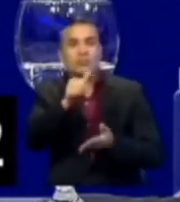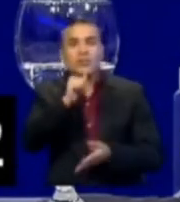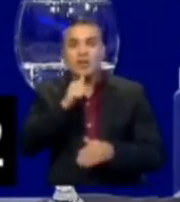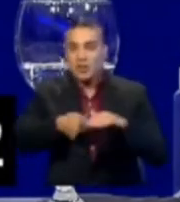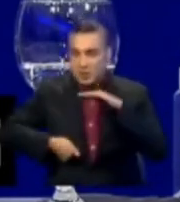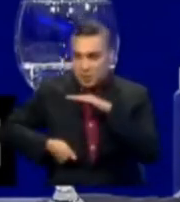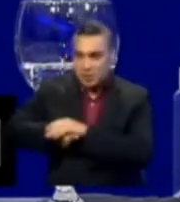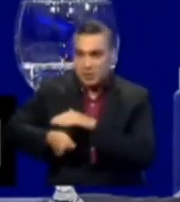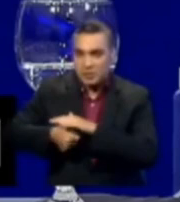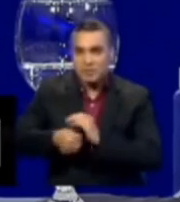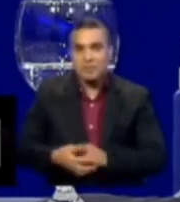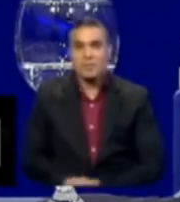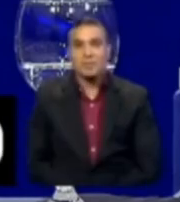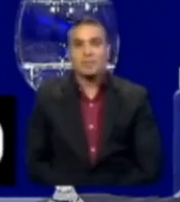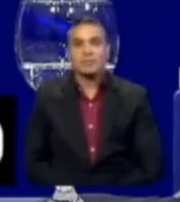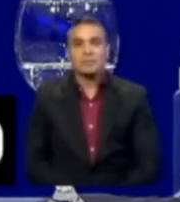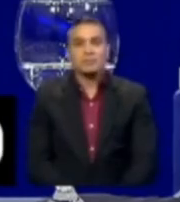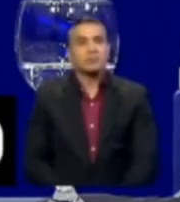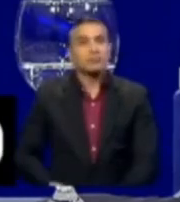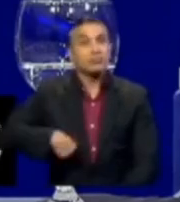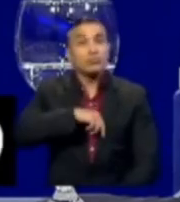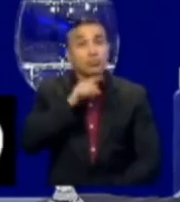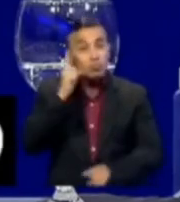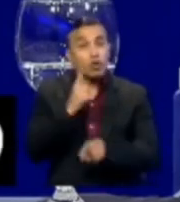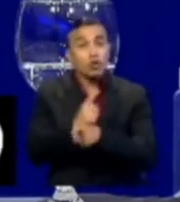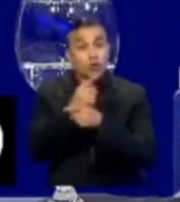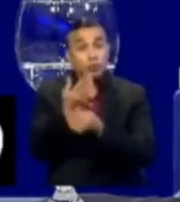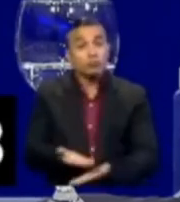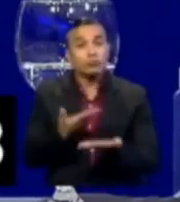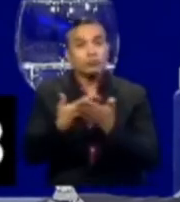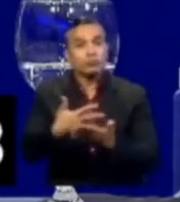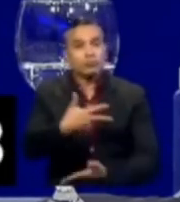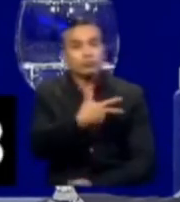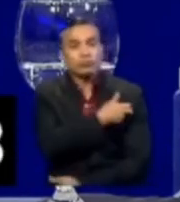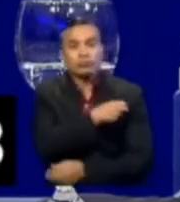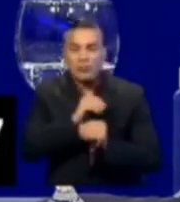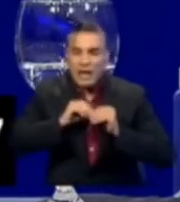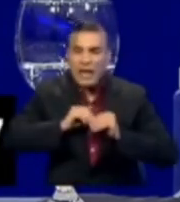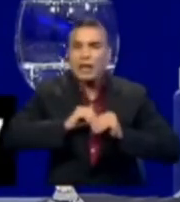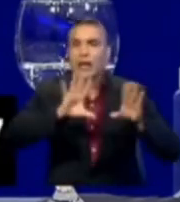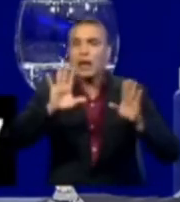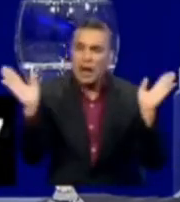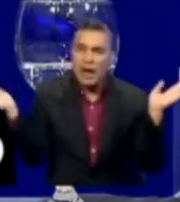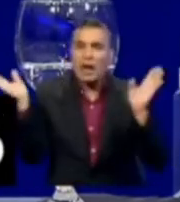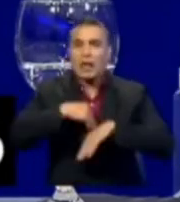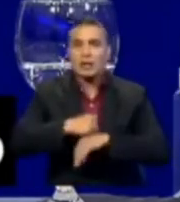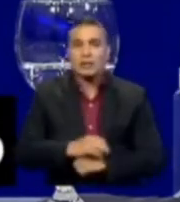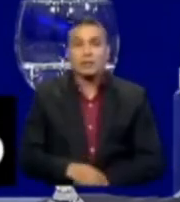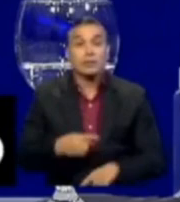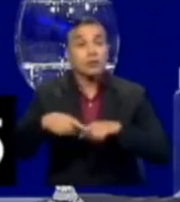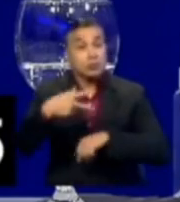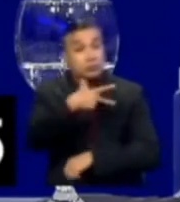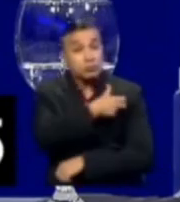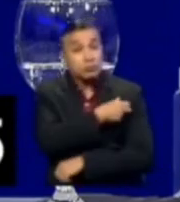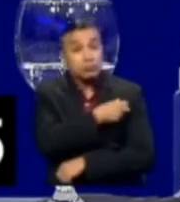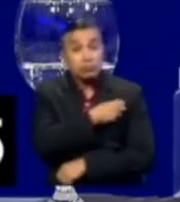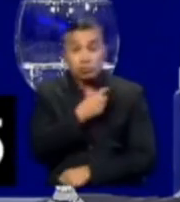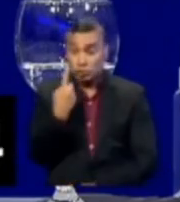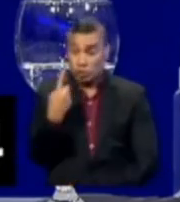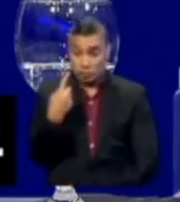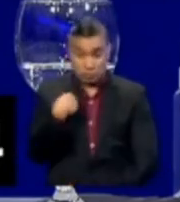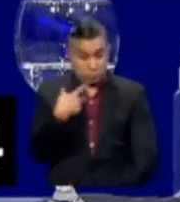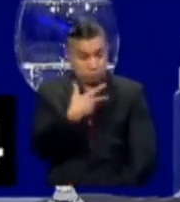tapiñada. Nosotros por eso proponemos una vacunación universal y gratuita, pero la vacuna no se pone sola.